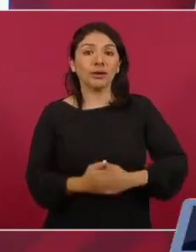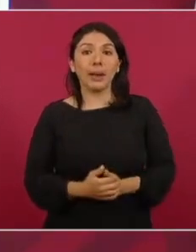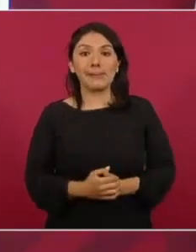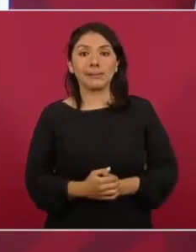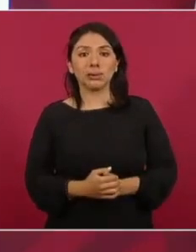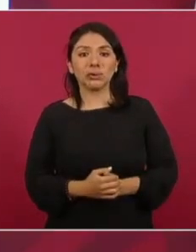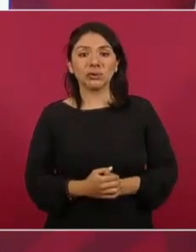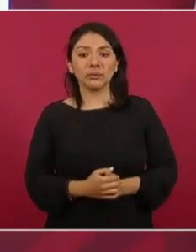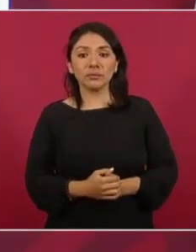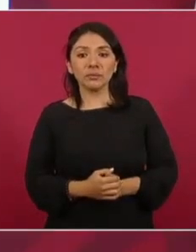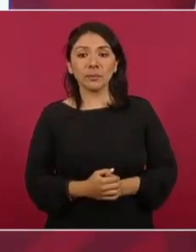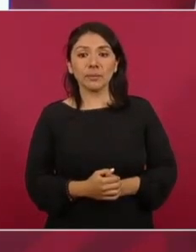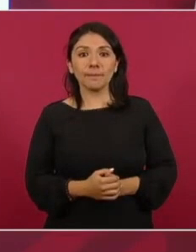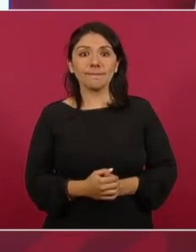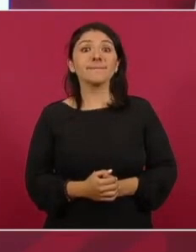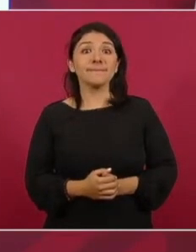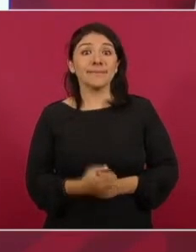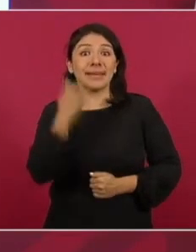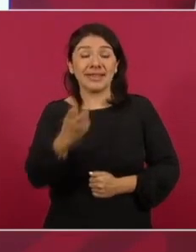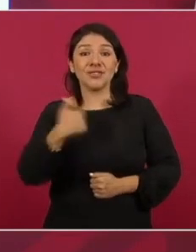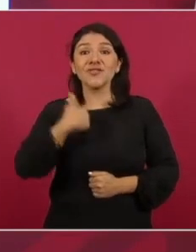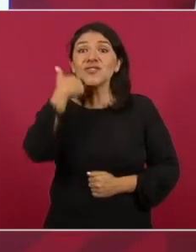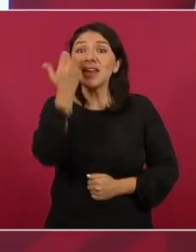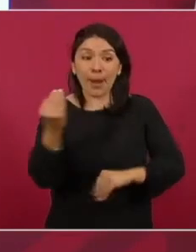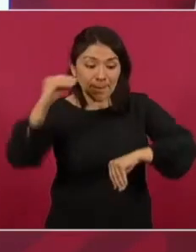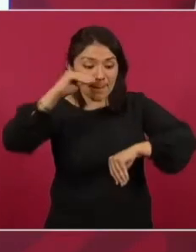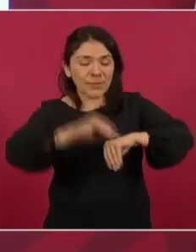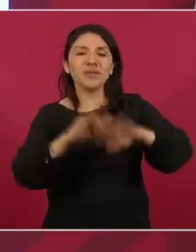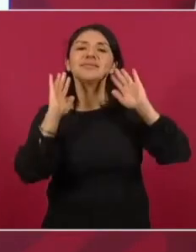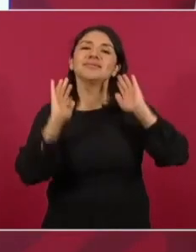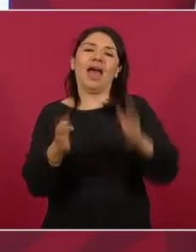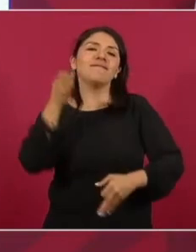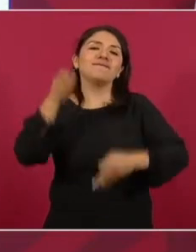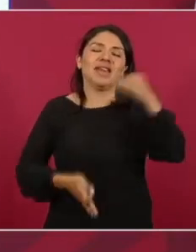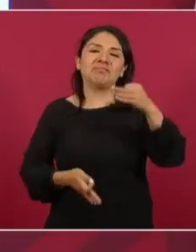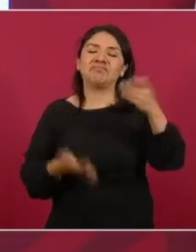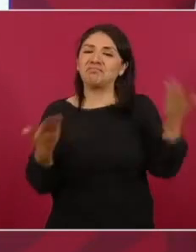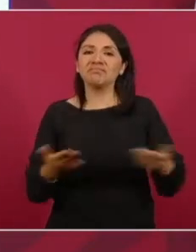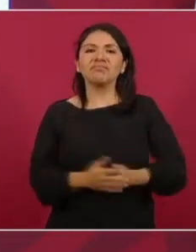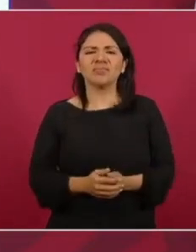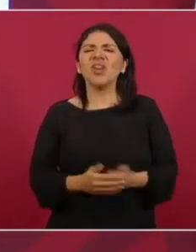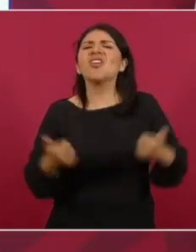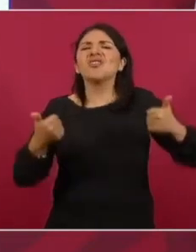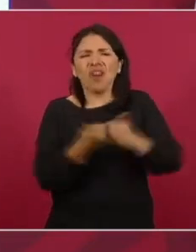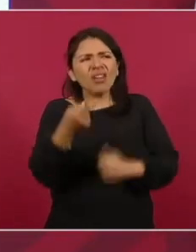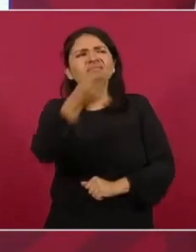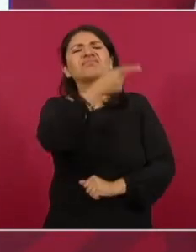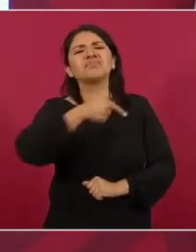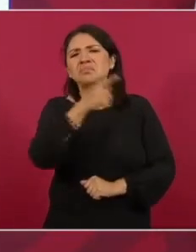Ya logramos nuestro propósito. Aún con el rechazo